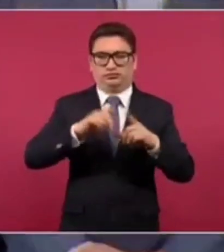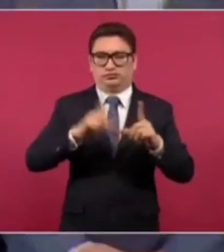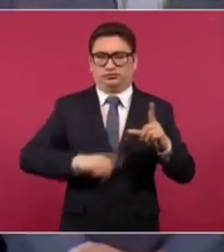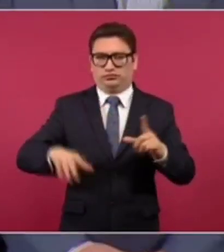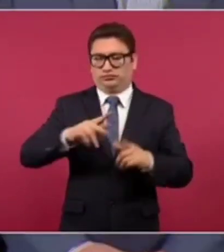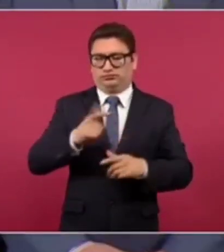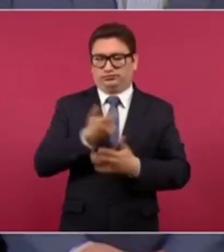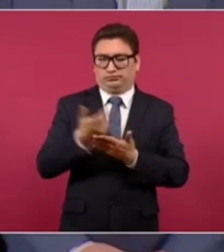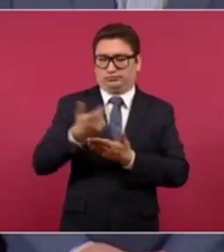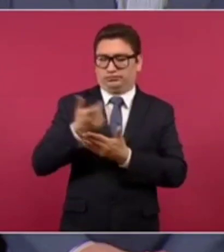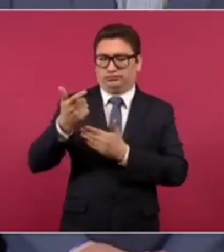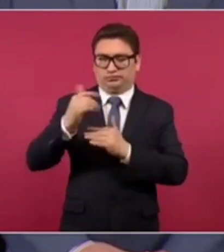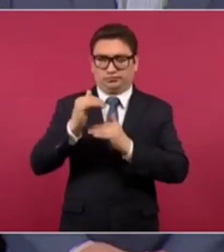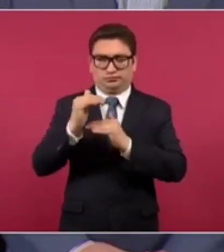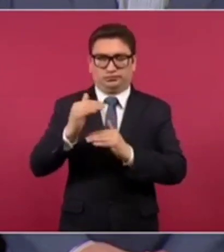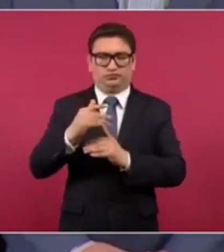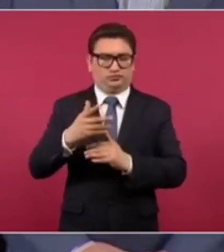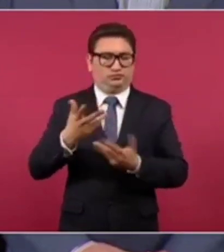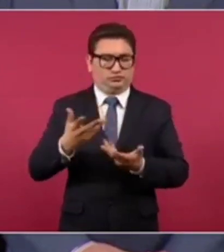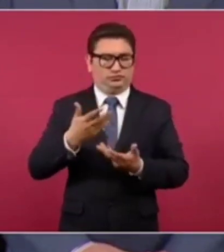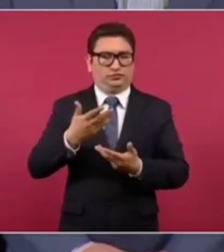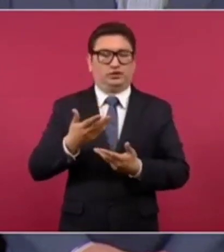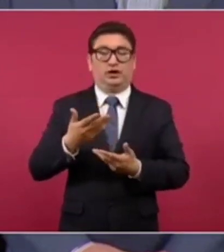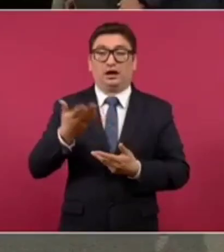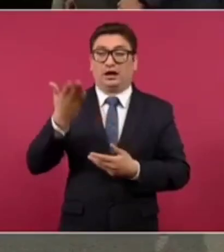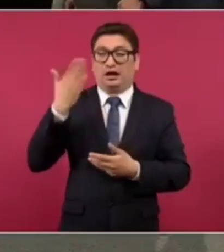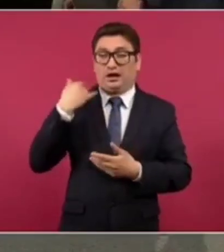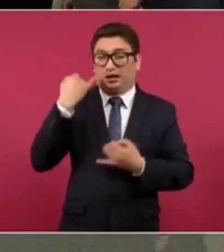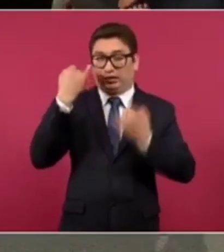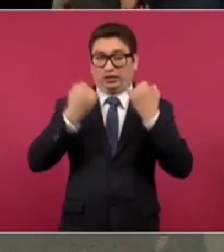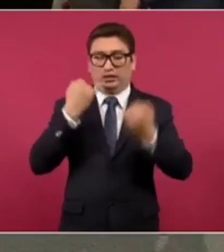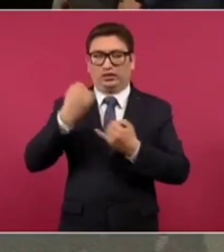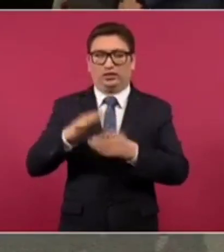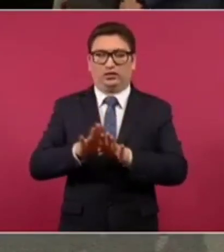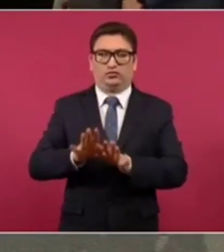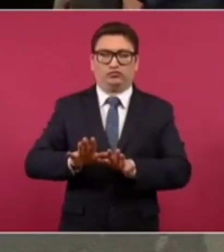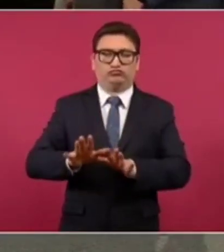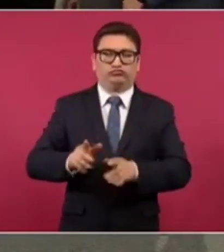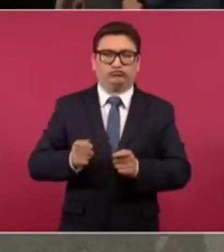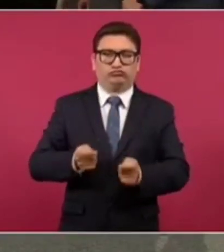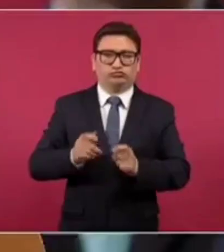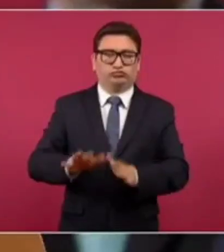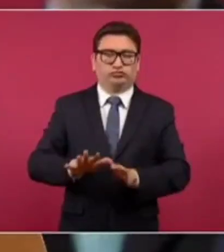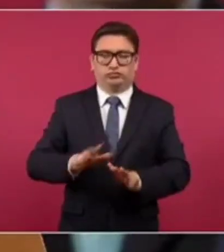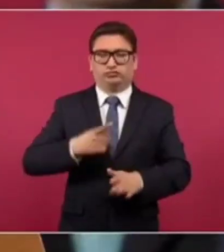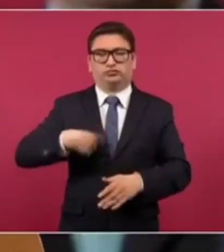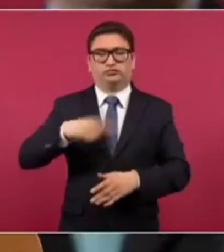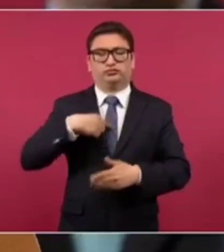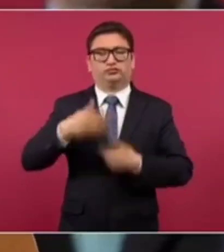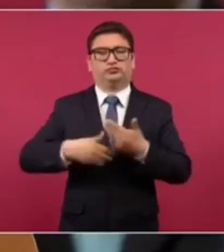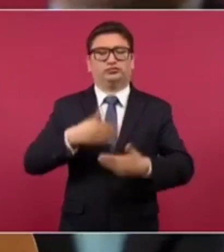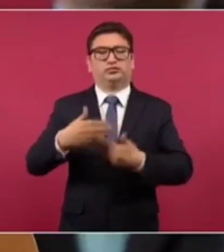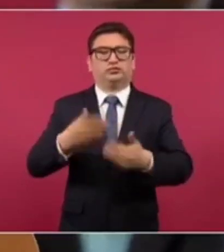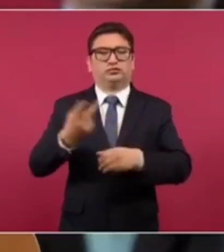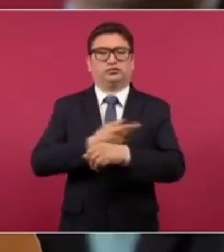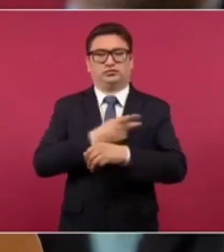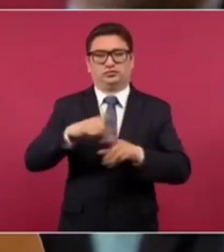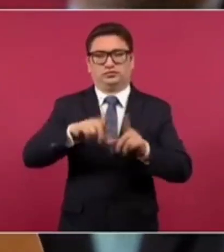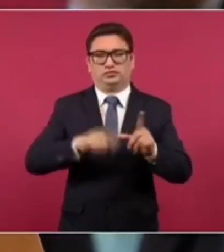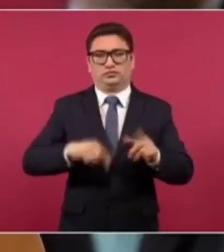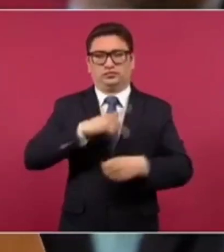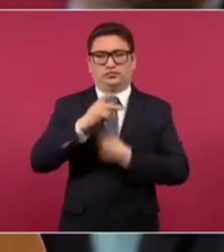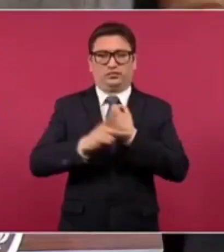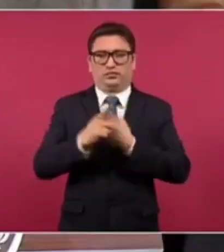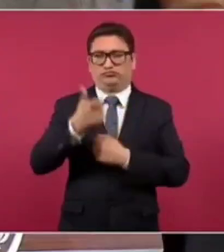mínimo y dejar atrás una política de contención sostenida que nos llevó a ser uno de los países con los salarios